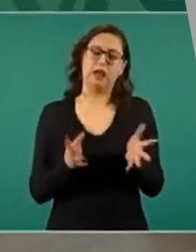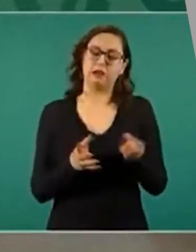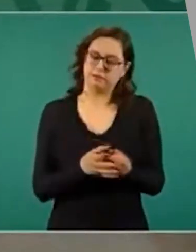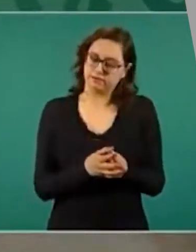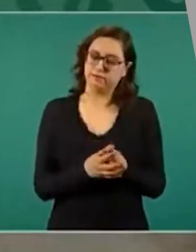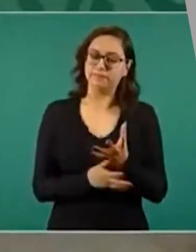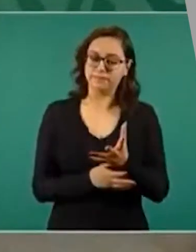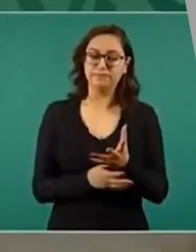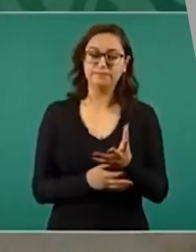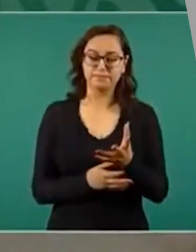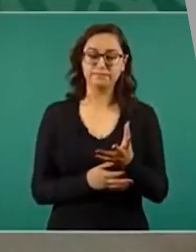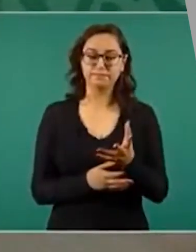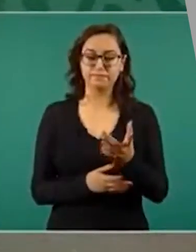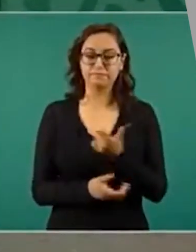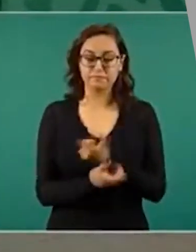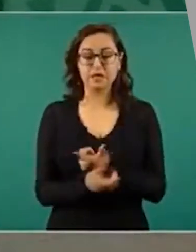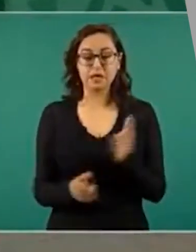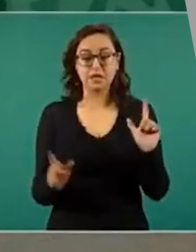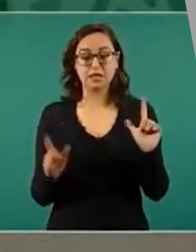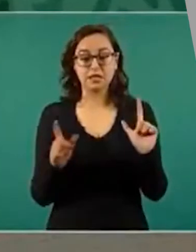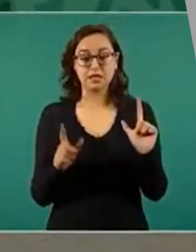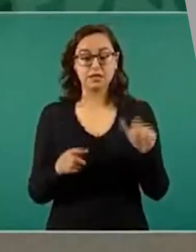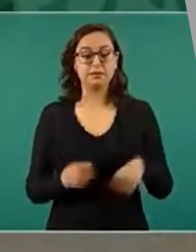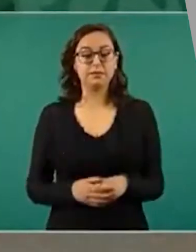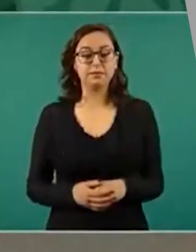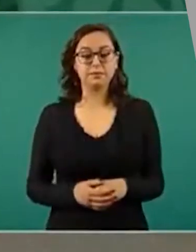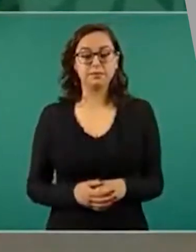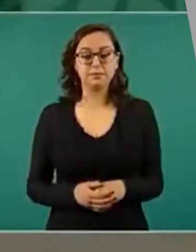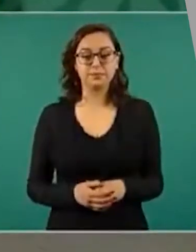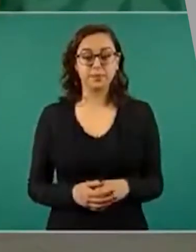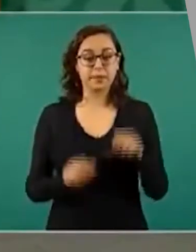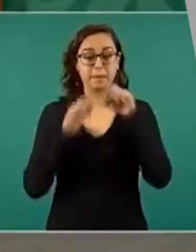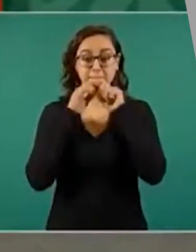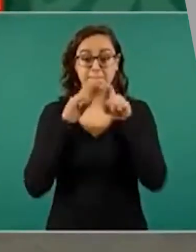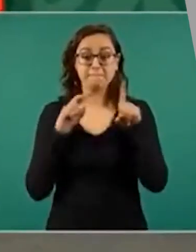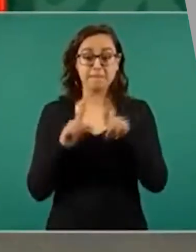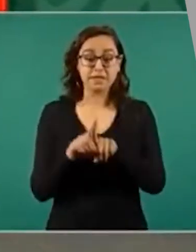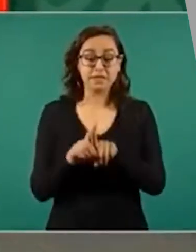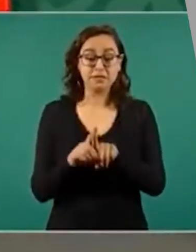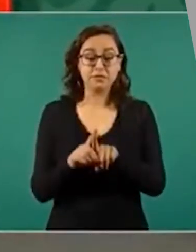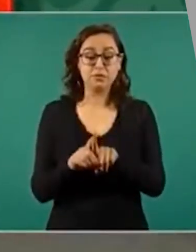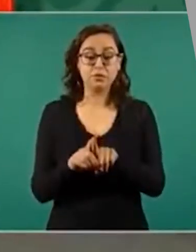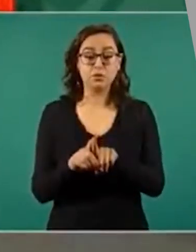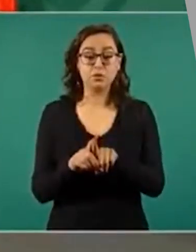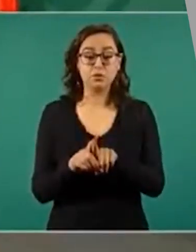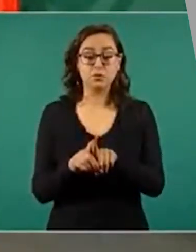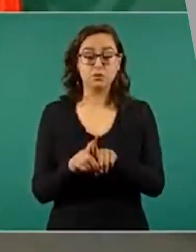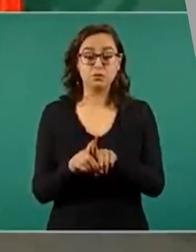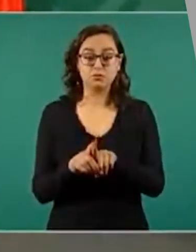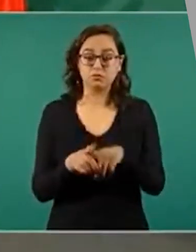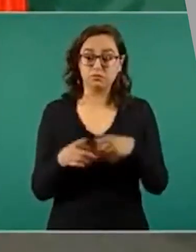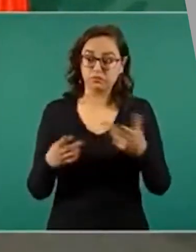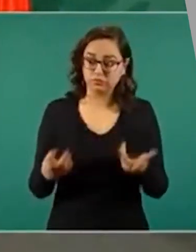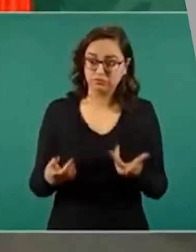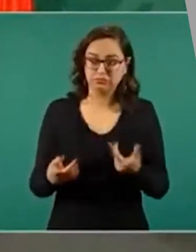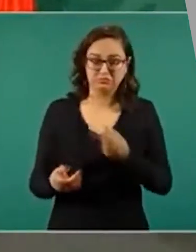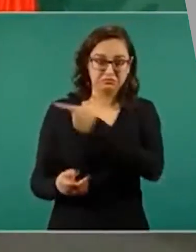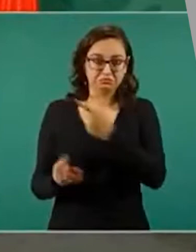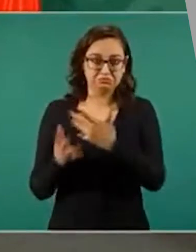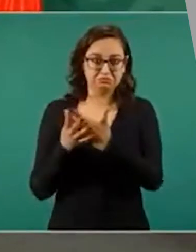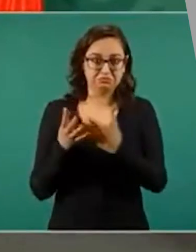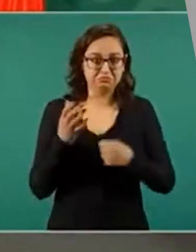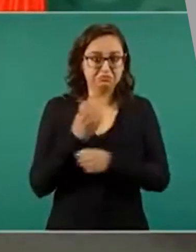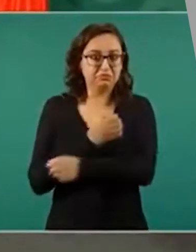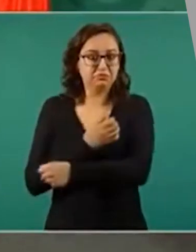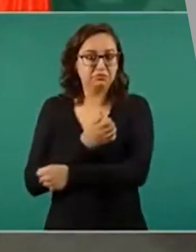y quienes se ha demostrado que fueron torturados.